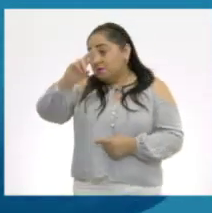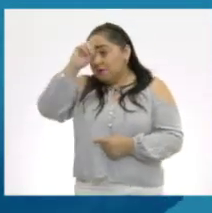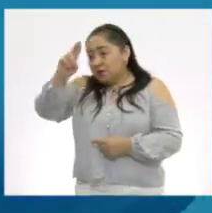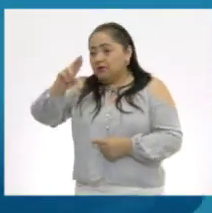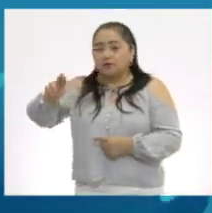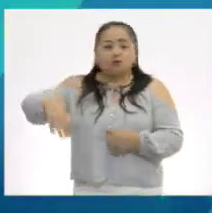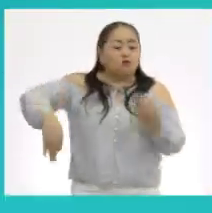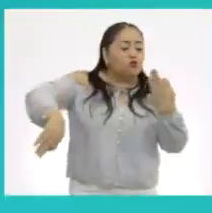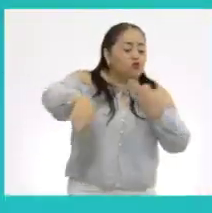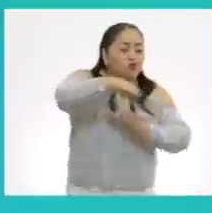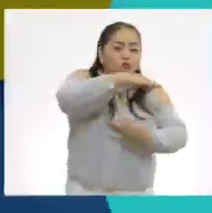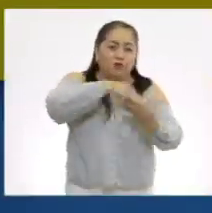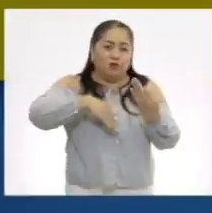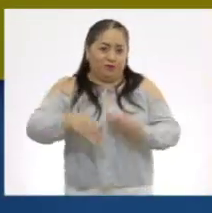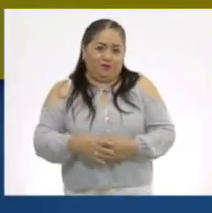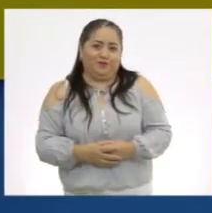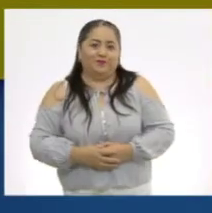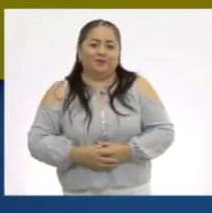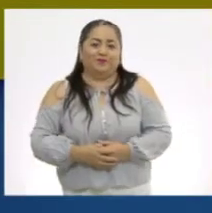que te rodean!